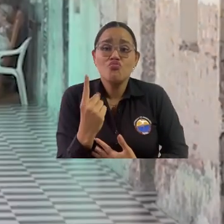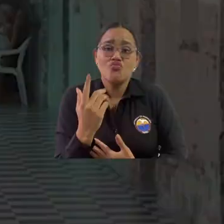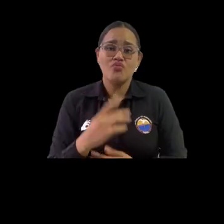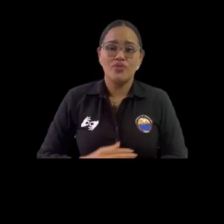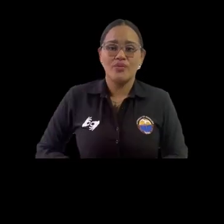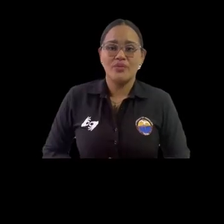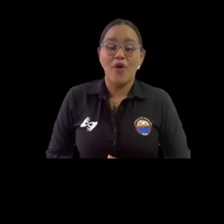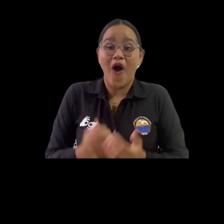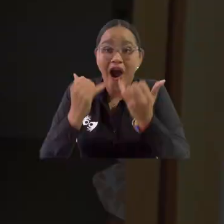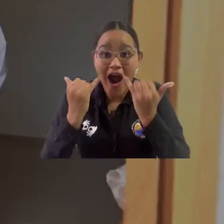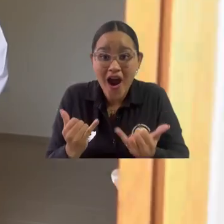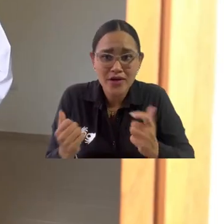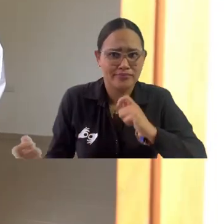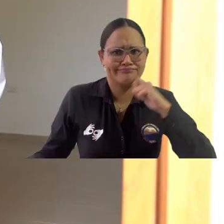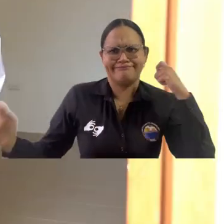ducha.